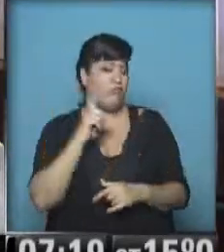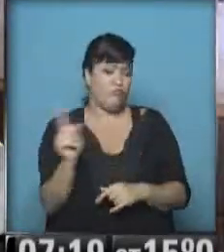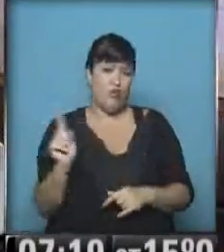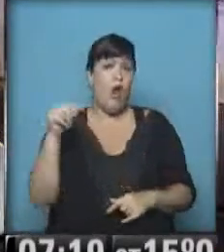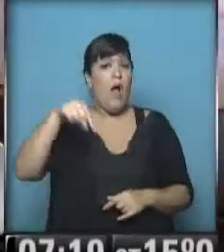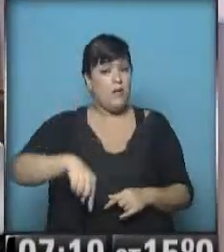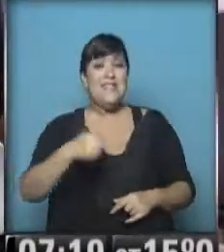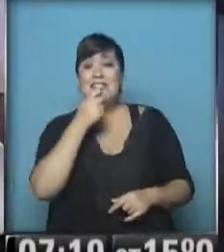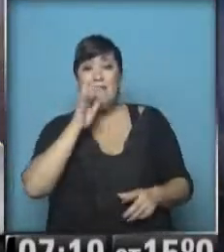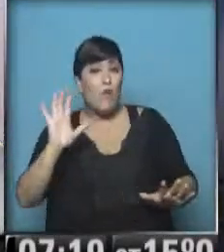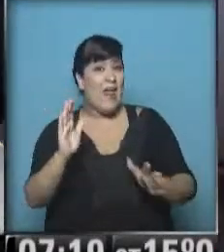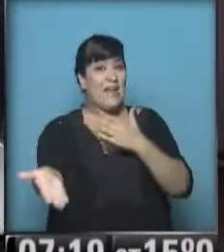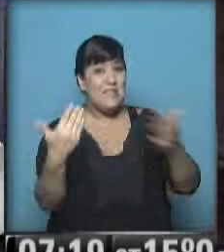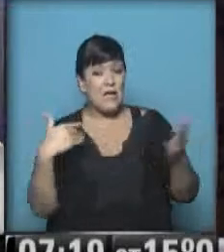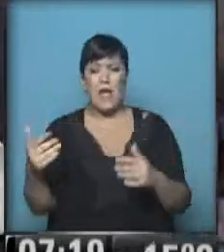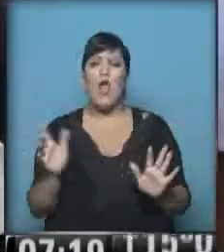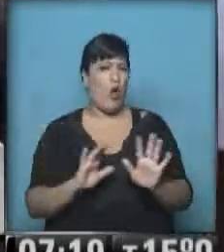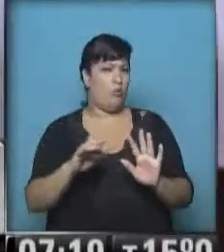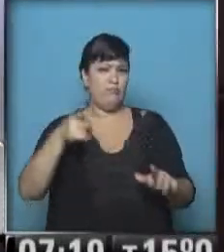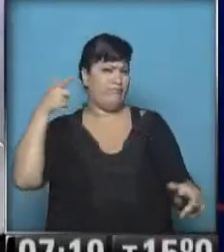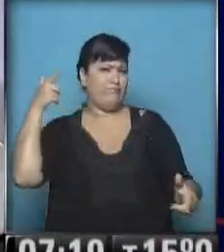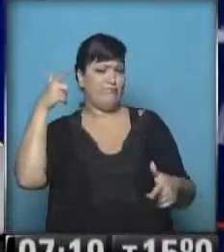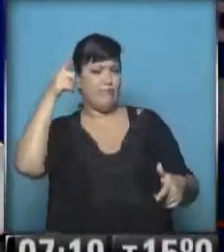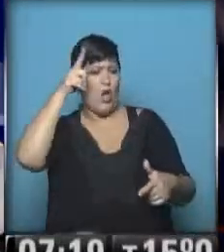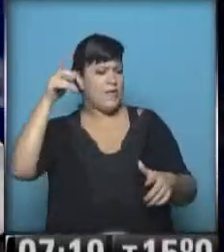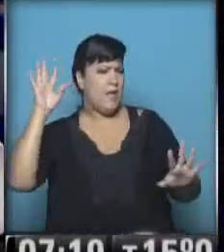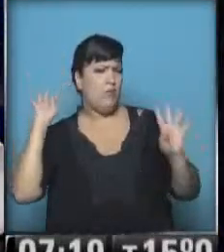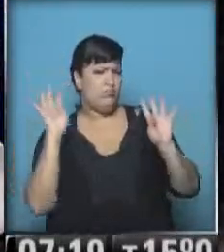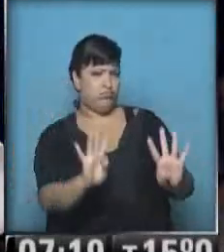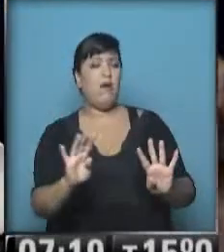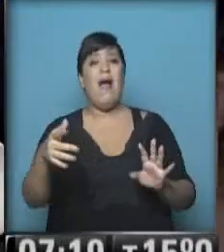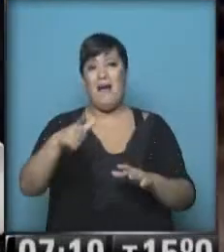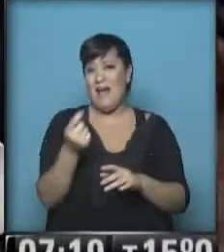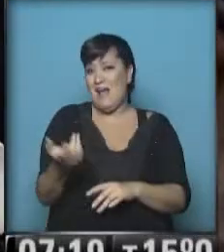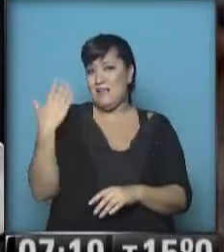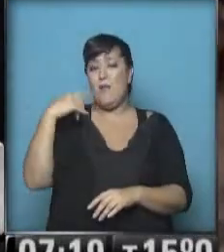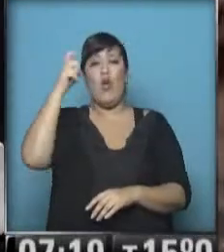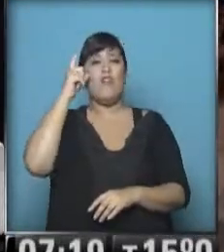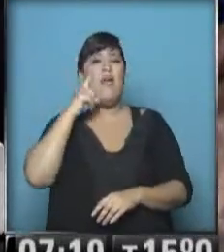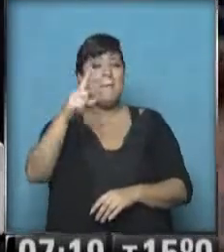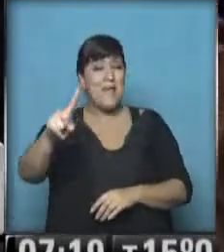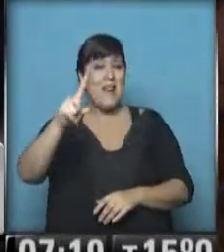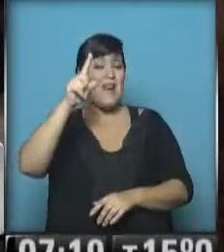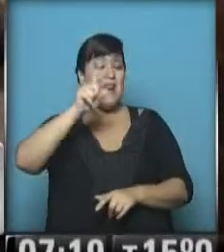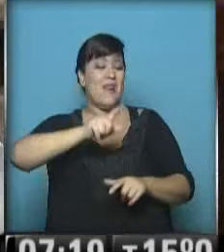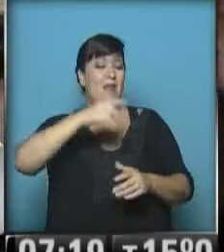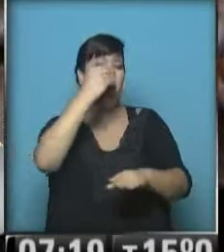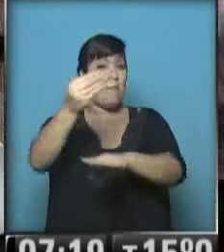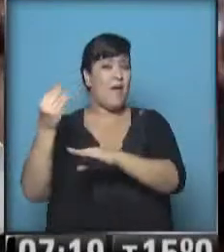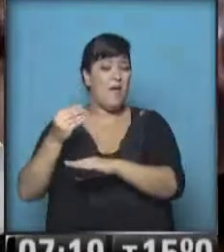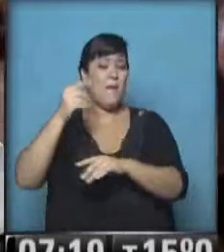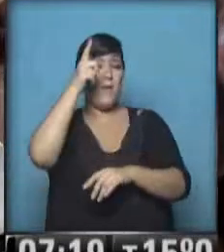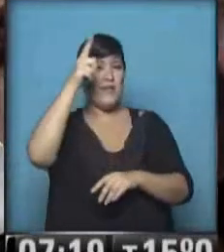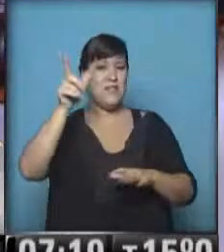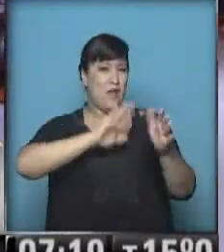inmediata. Recordemos que hace pocos días hay 10.000 nuevos policías que estarán en la provincia de Buenos Aires. sucedió durante el fin de semana.